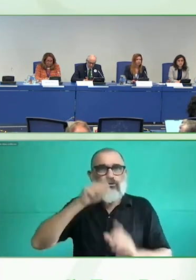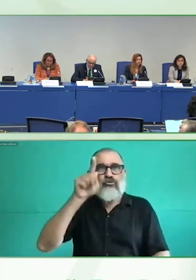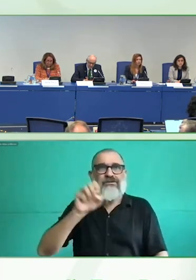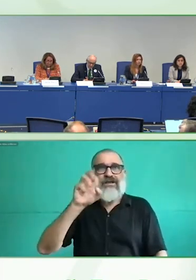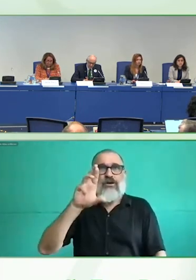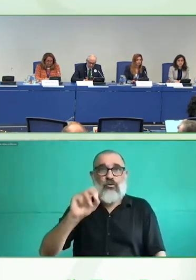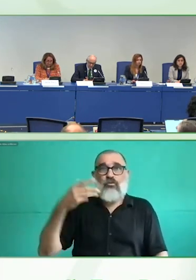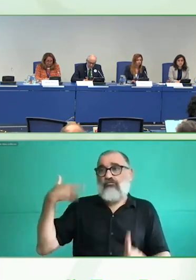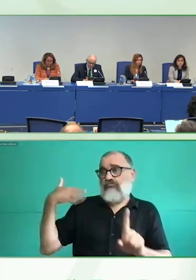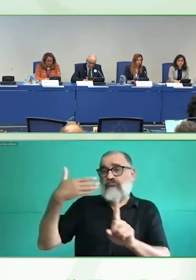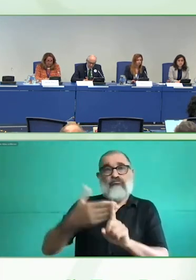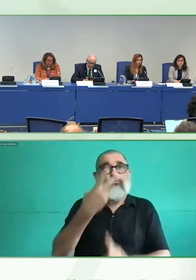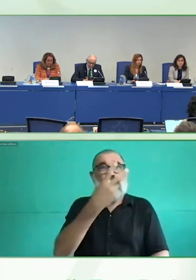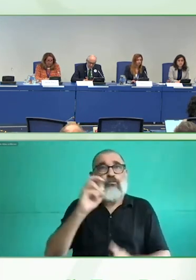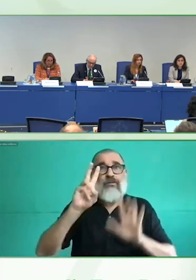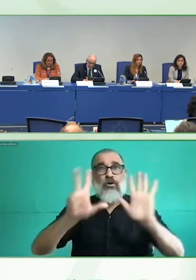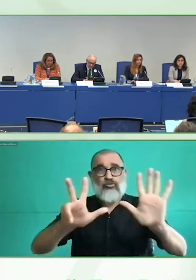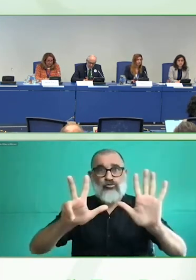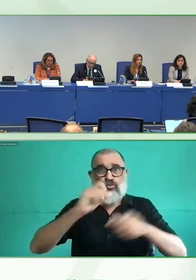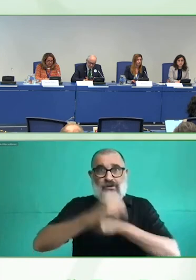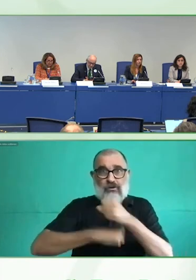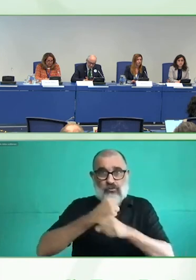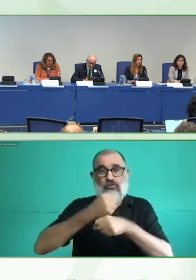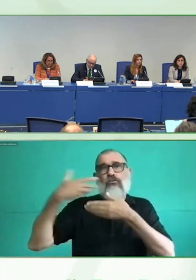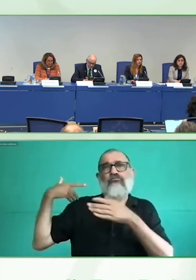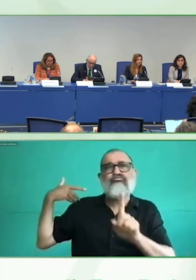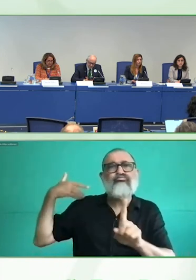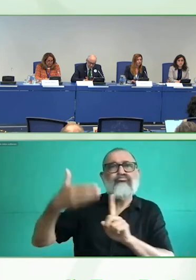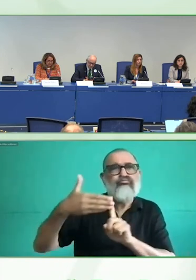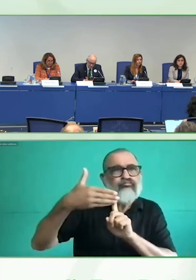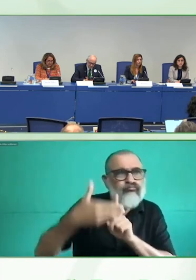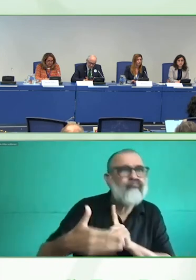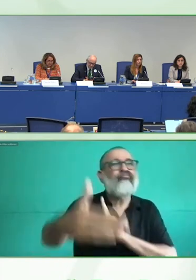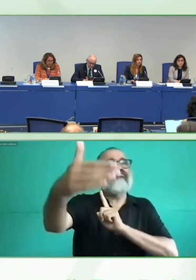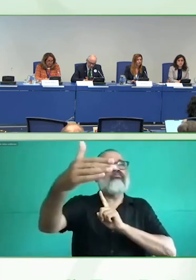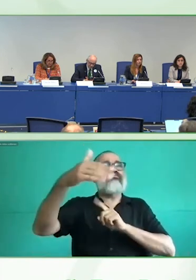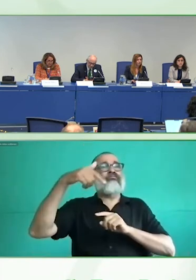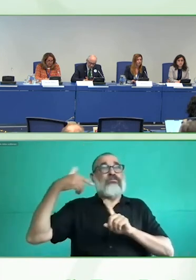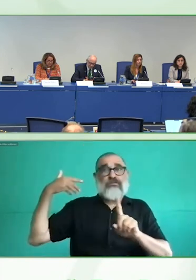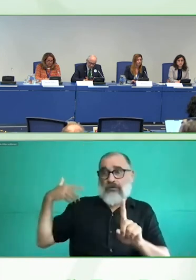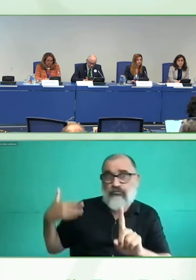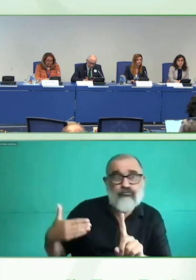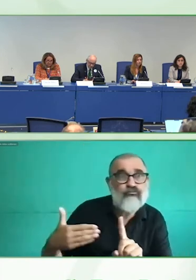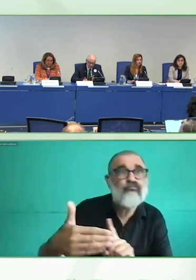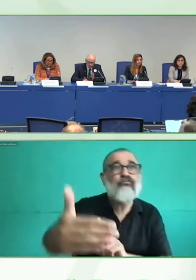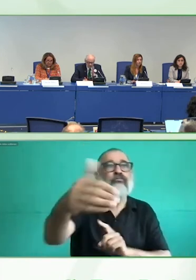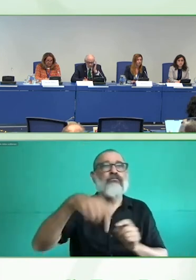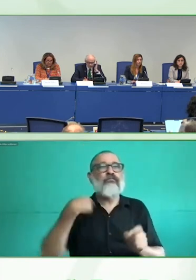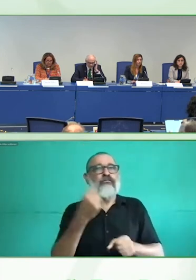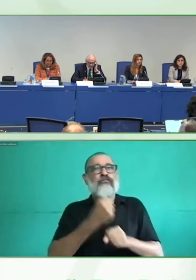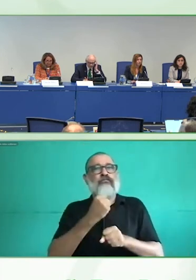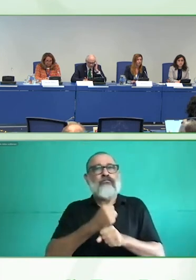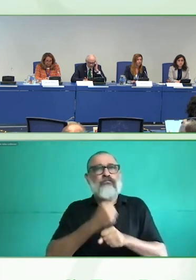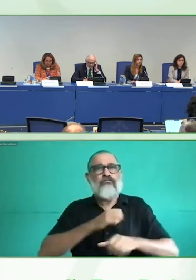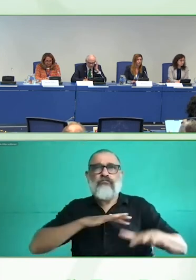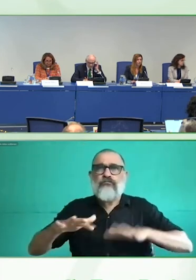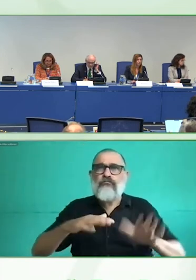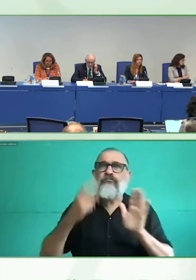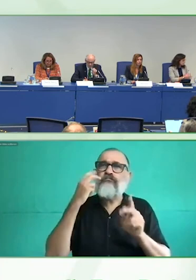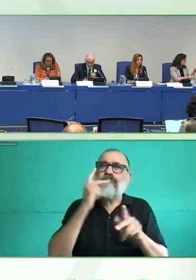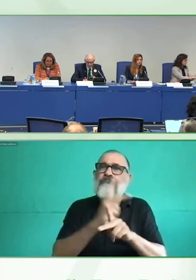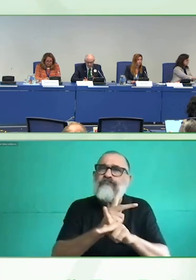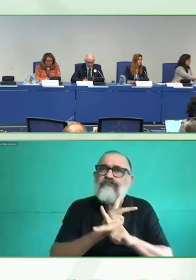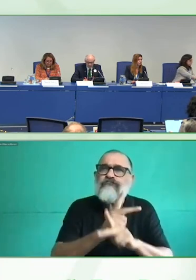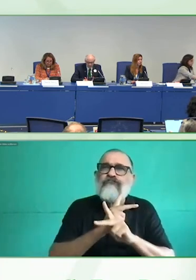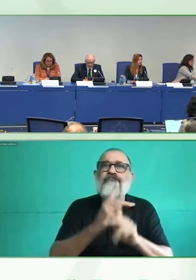discapacidad alrededor del mundo. Este año, luego del levantamiento de las restricciones impuestas por la pandemia COVID-19,